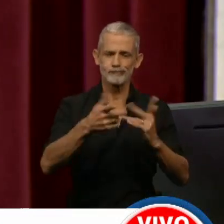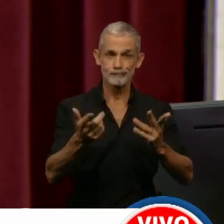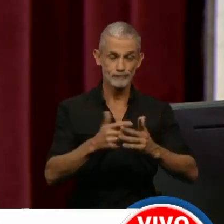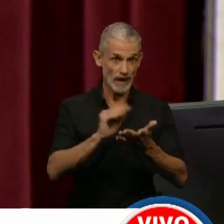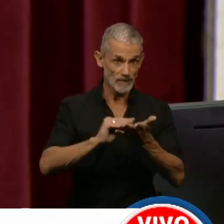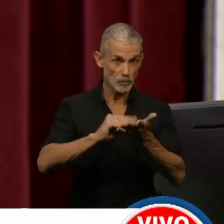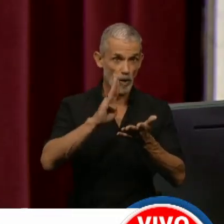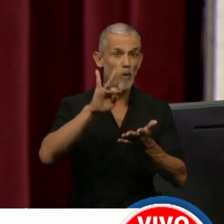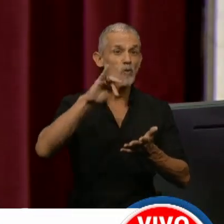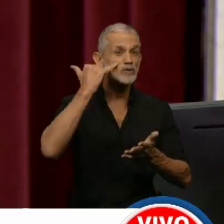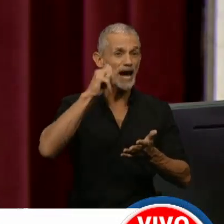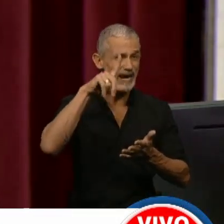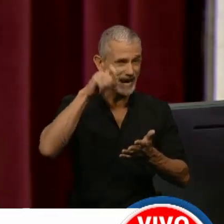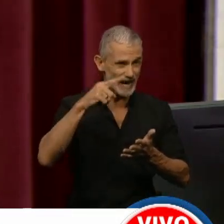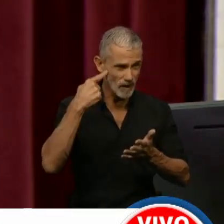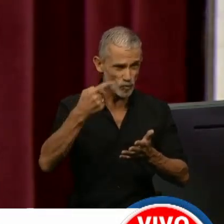¿Diputado Urgele?